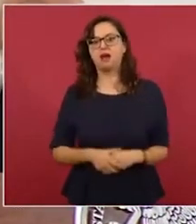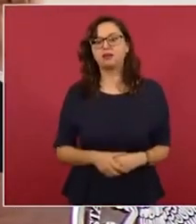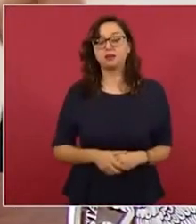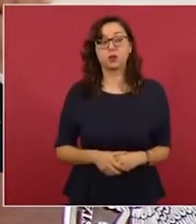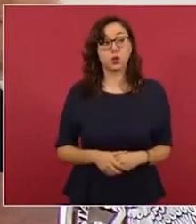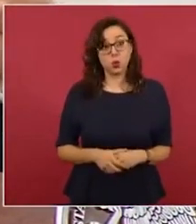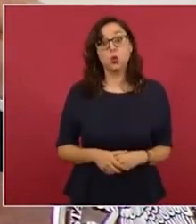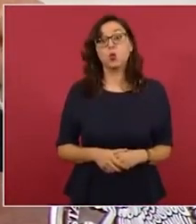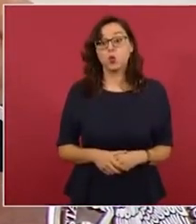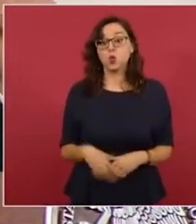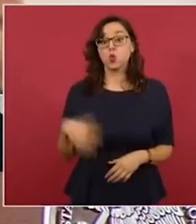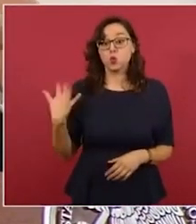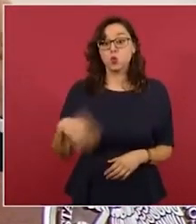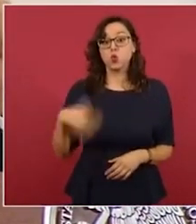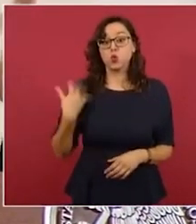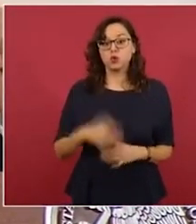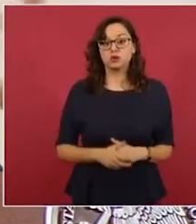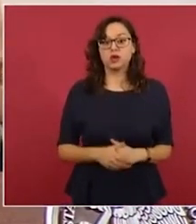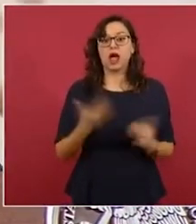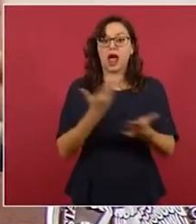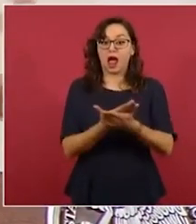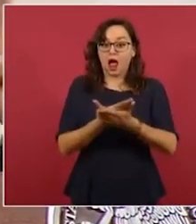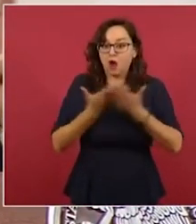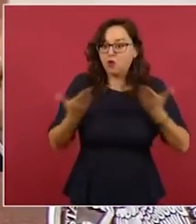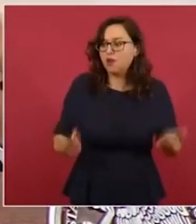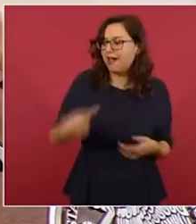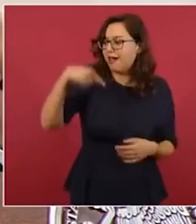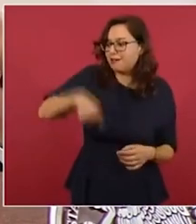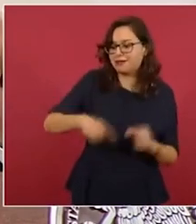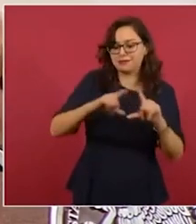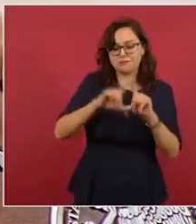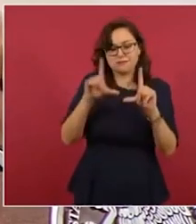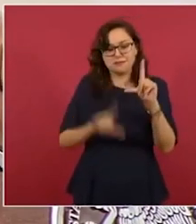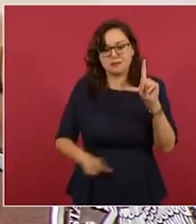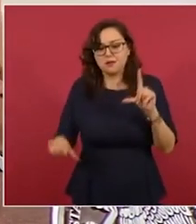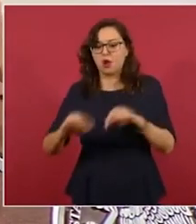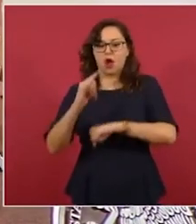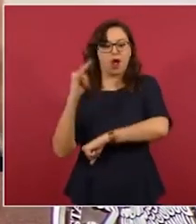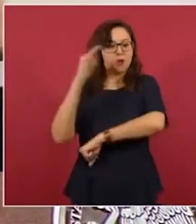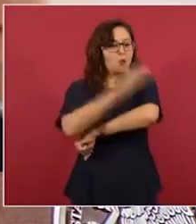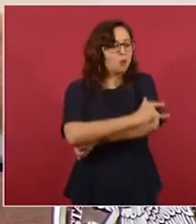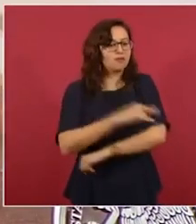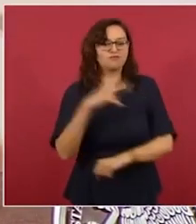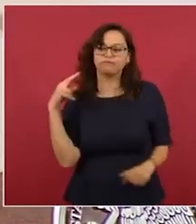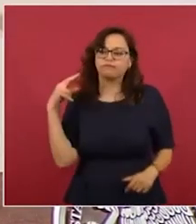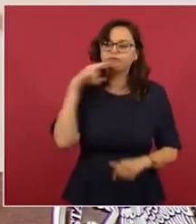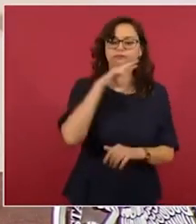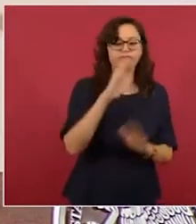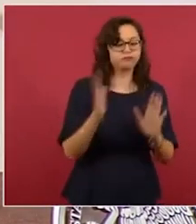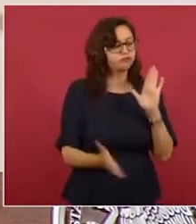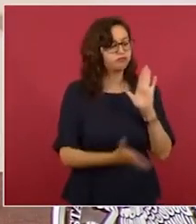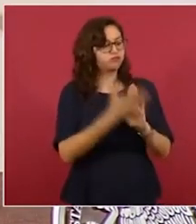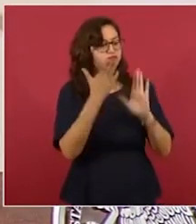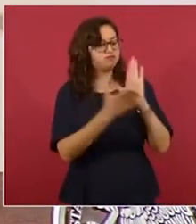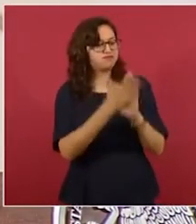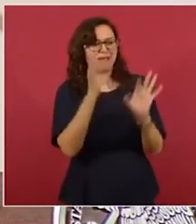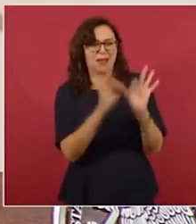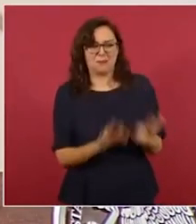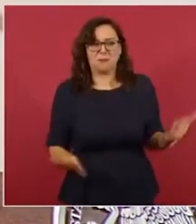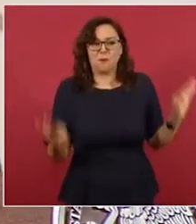que se ha construido en el mundo en los últimos tiempos. Ah,